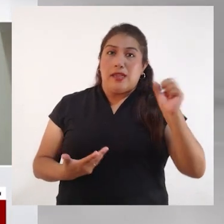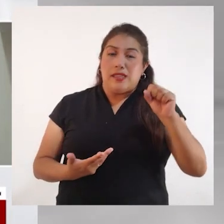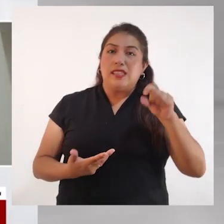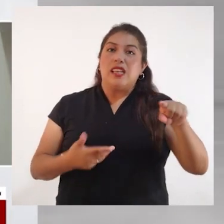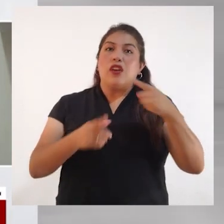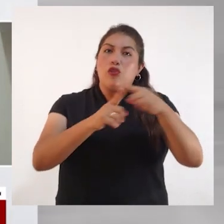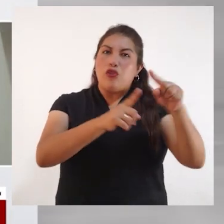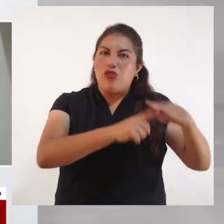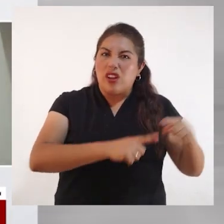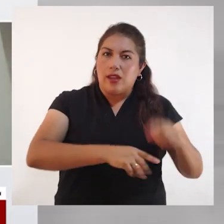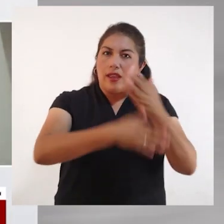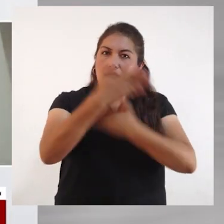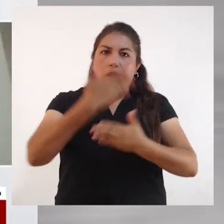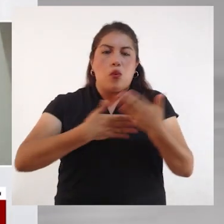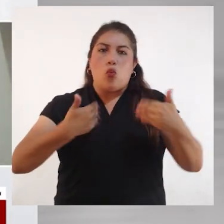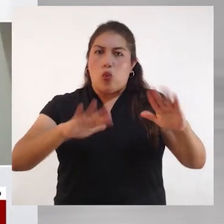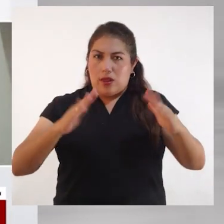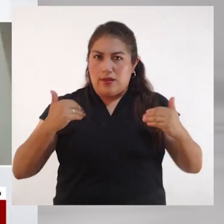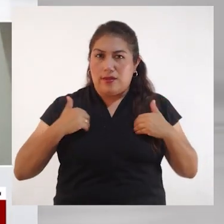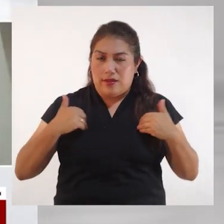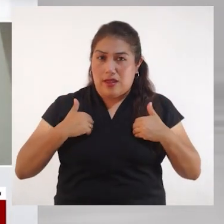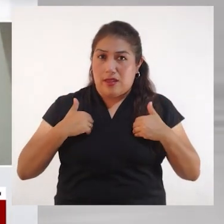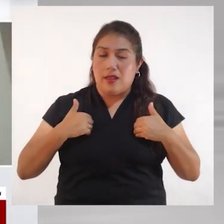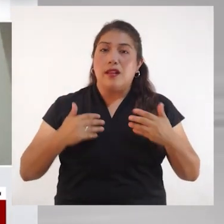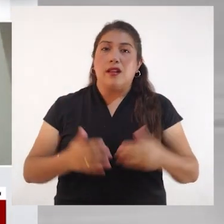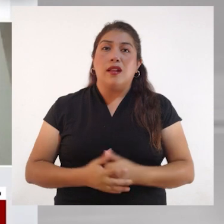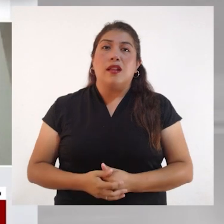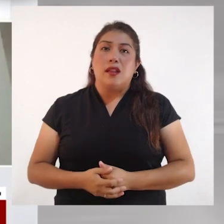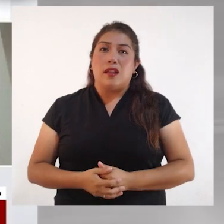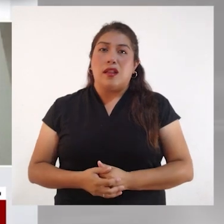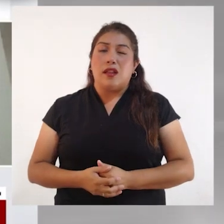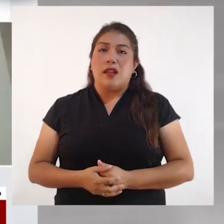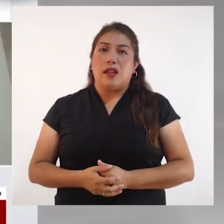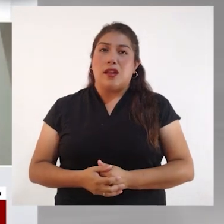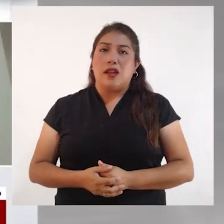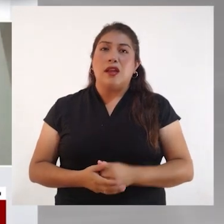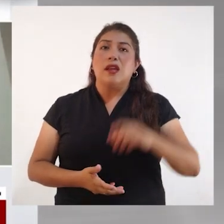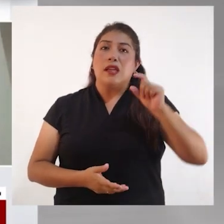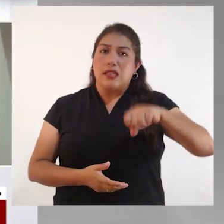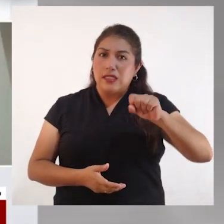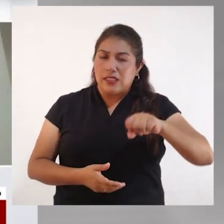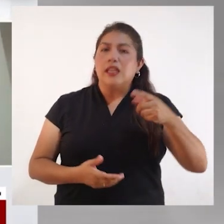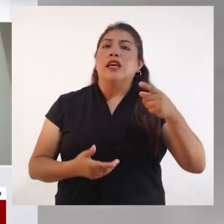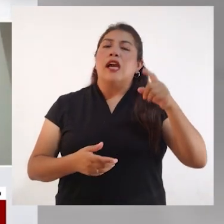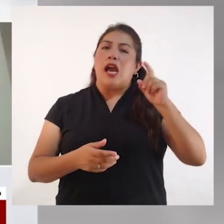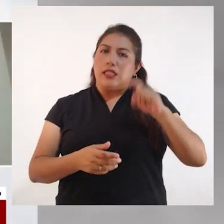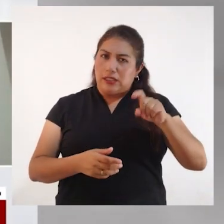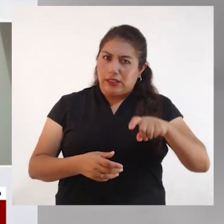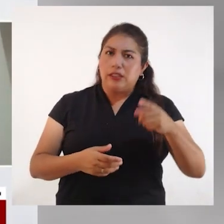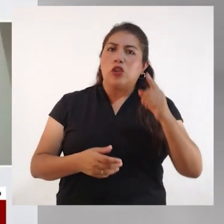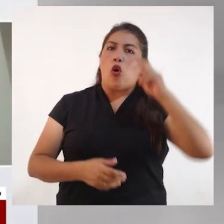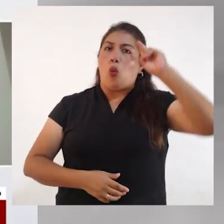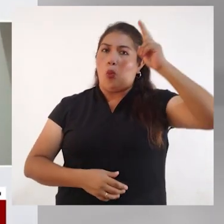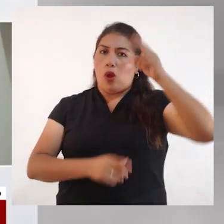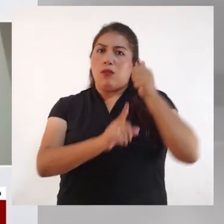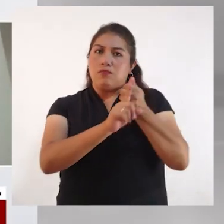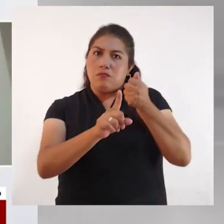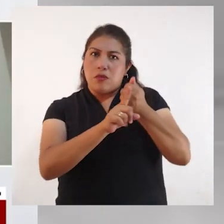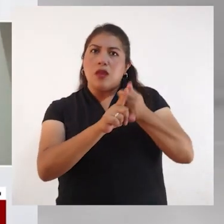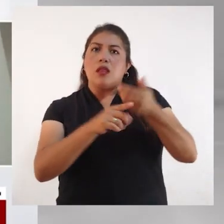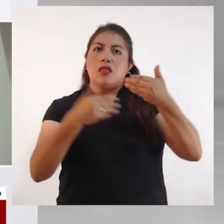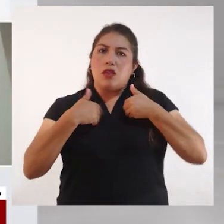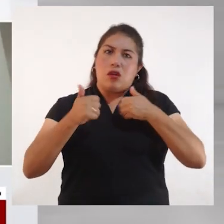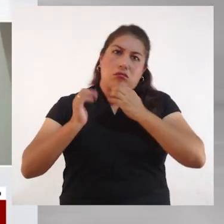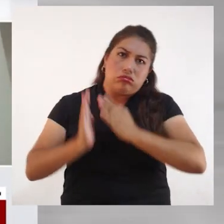al tipo científico de discapacidad que pudieran tener, va a requerir de una especialización del propio